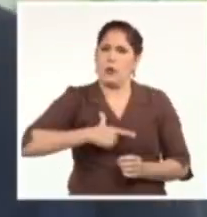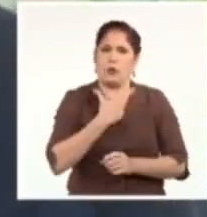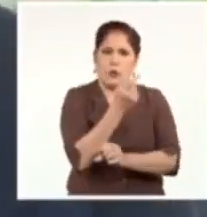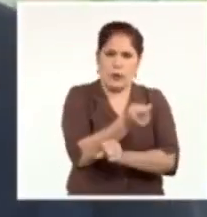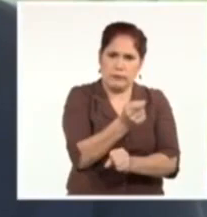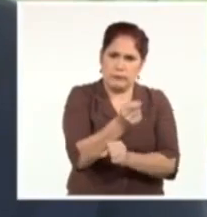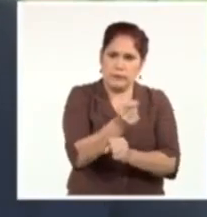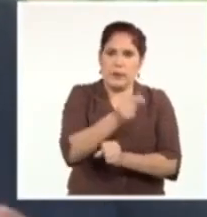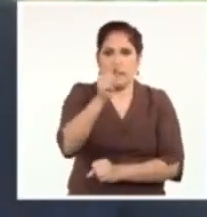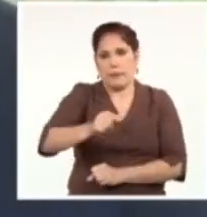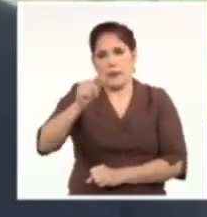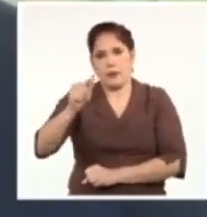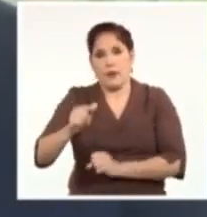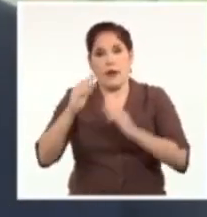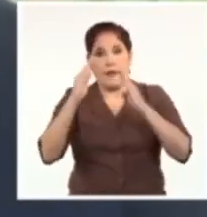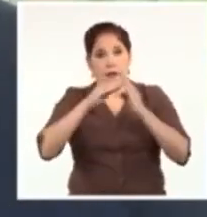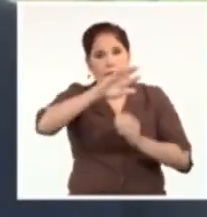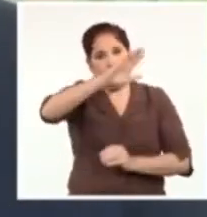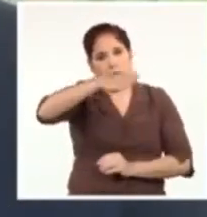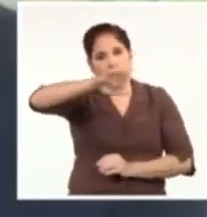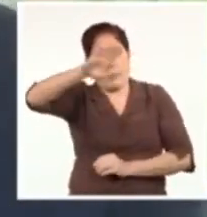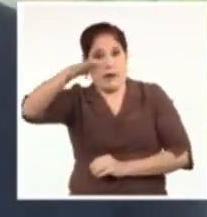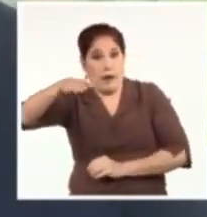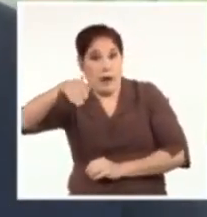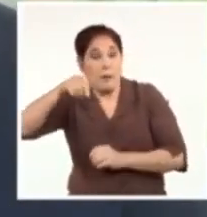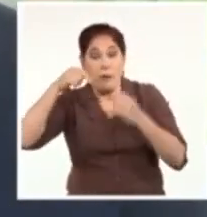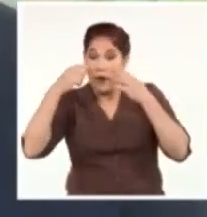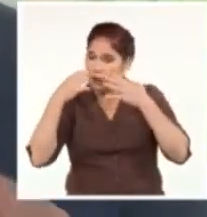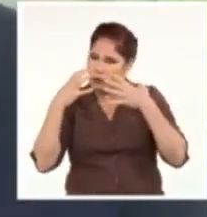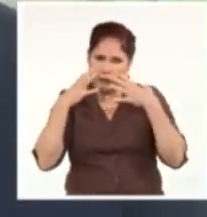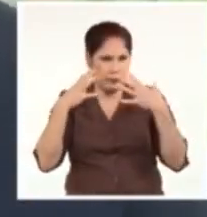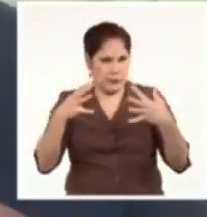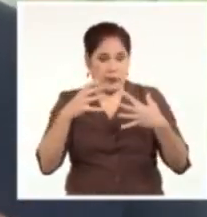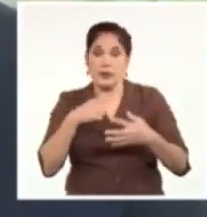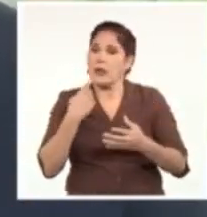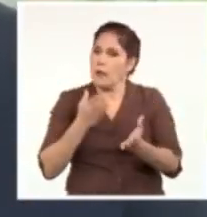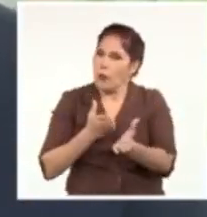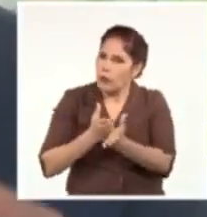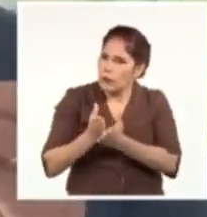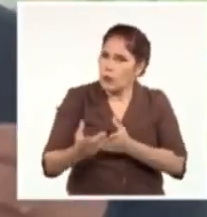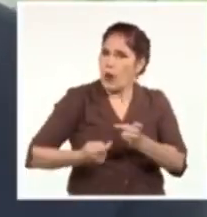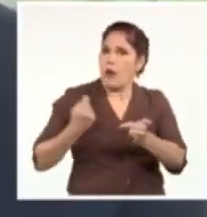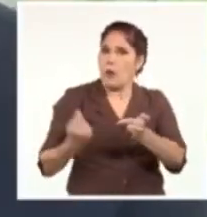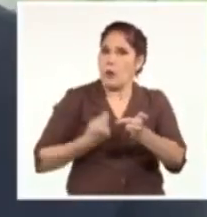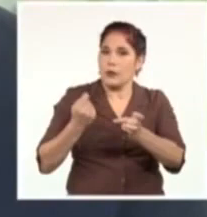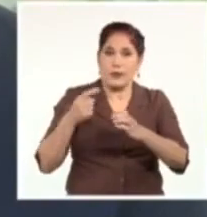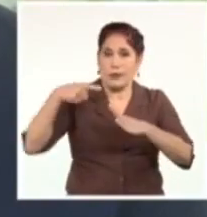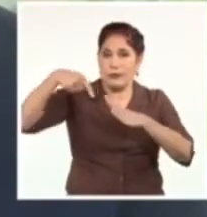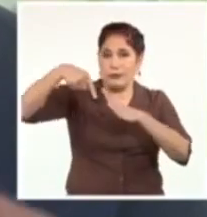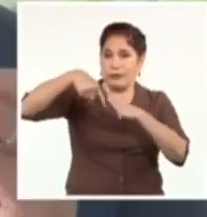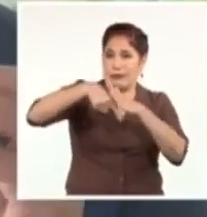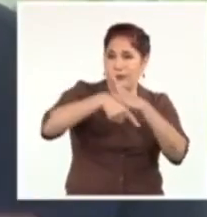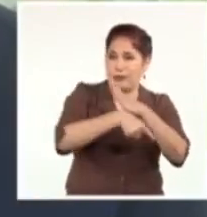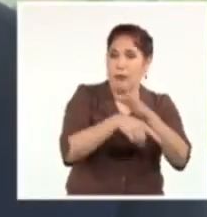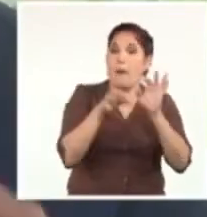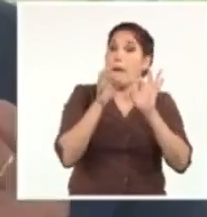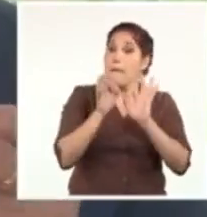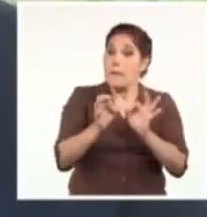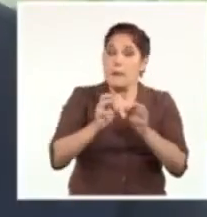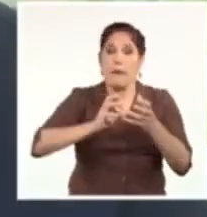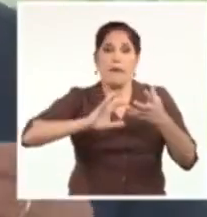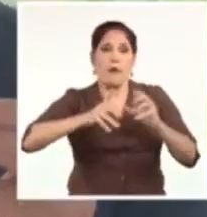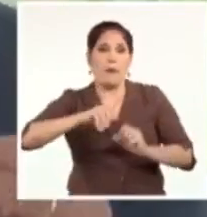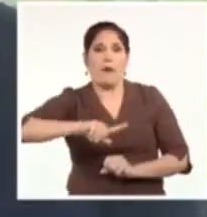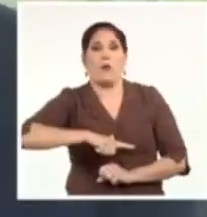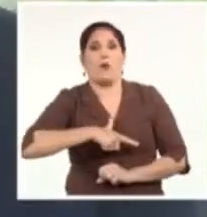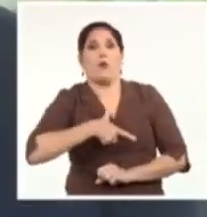desarrollo. Entonces el reto es ese, seguir profundizando en la dimensión